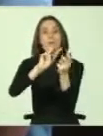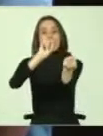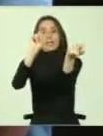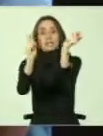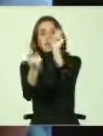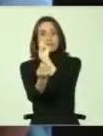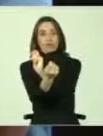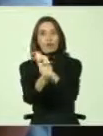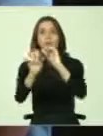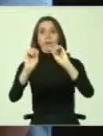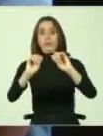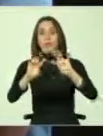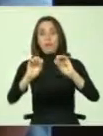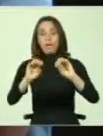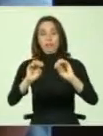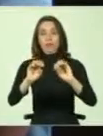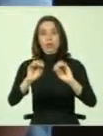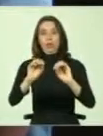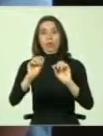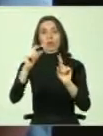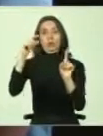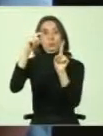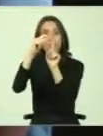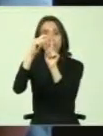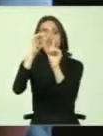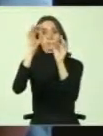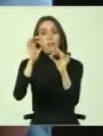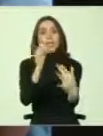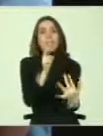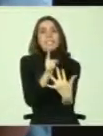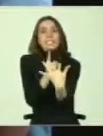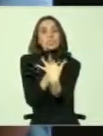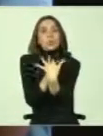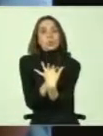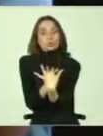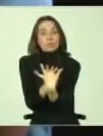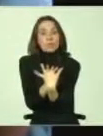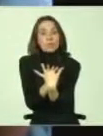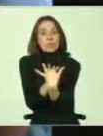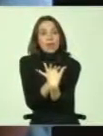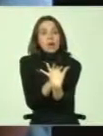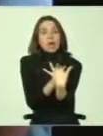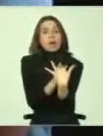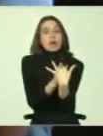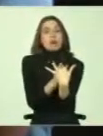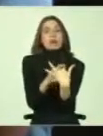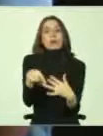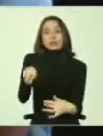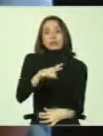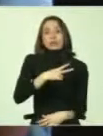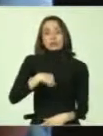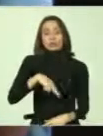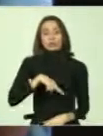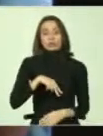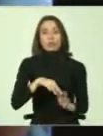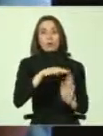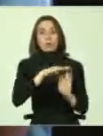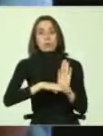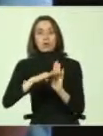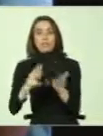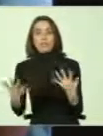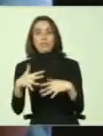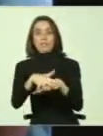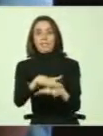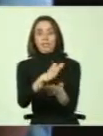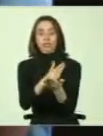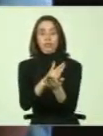educativa con un apellido importante, inclusiva, que nos siga considerando. Nosotros tenemos, a través de los programas de integración